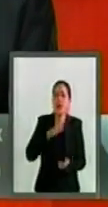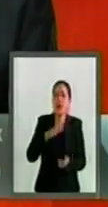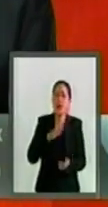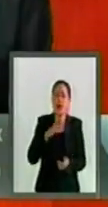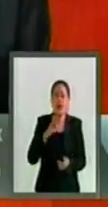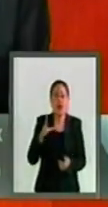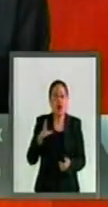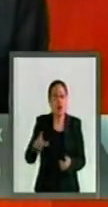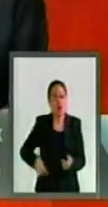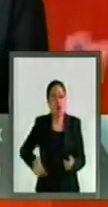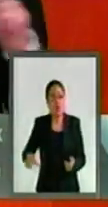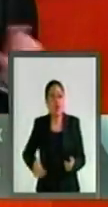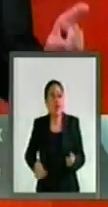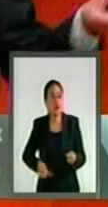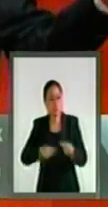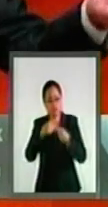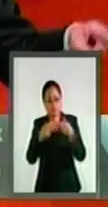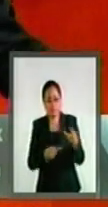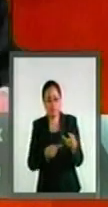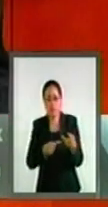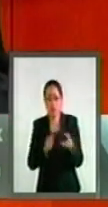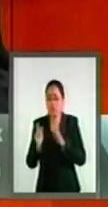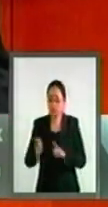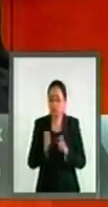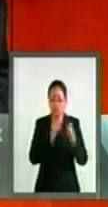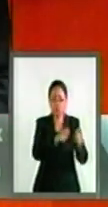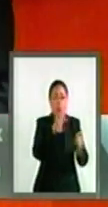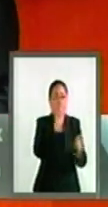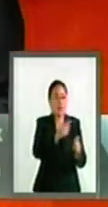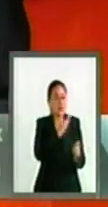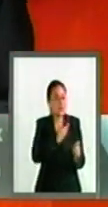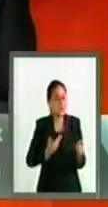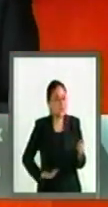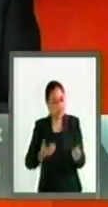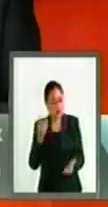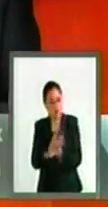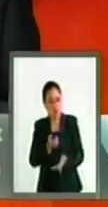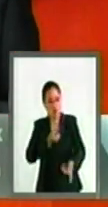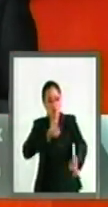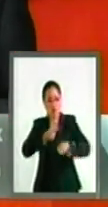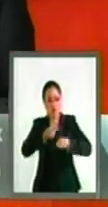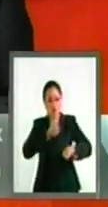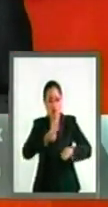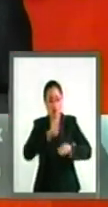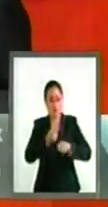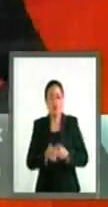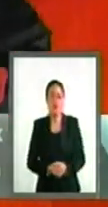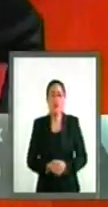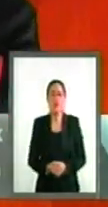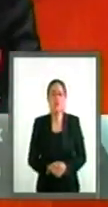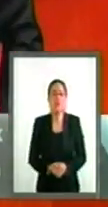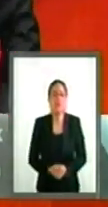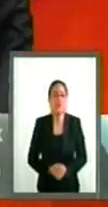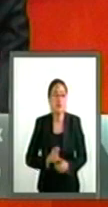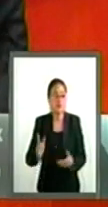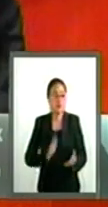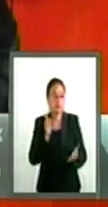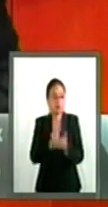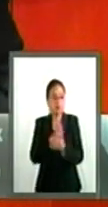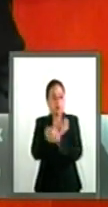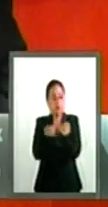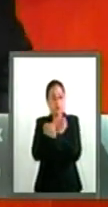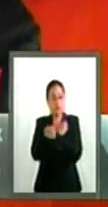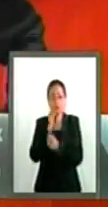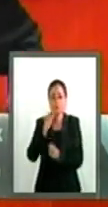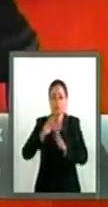del gobierno y adjudicando todas las tareas al Ejecutivo Federal. La reforma educativa alteró